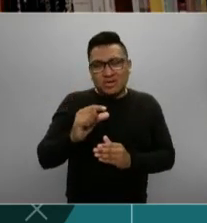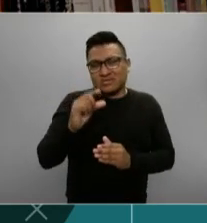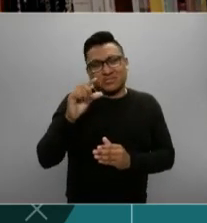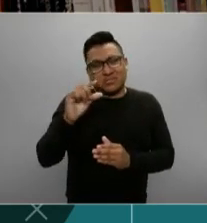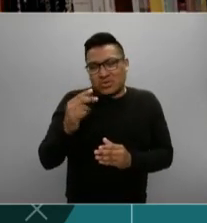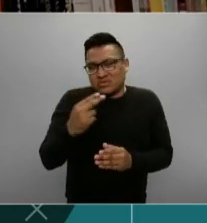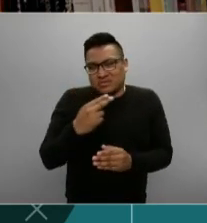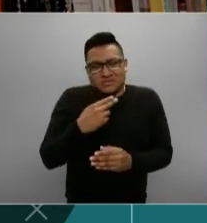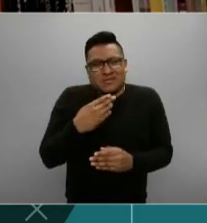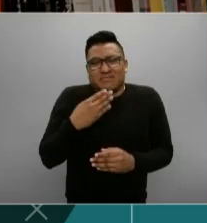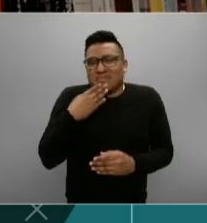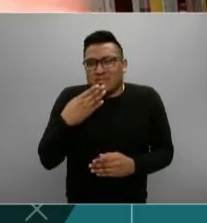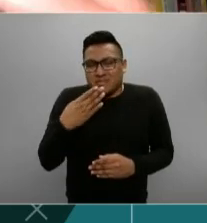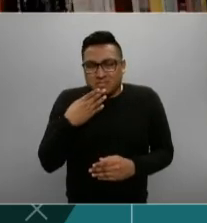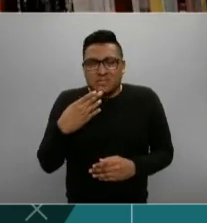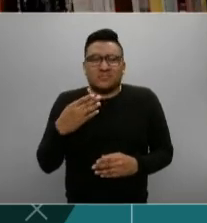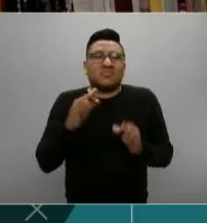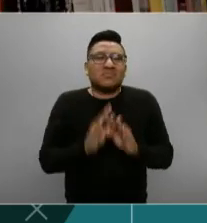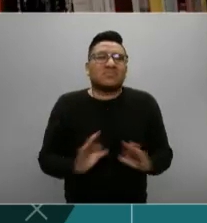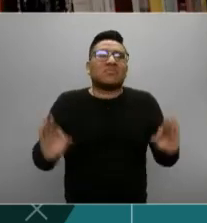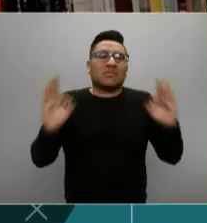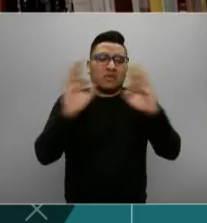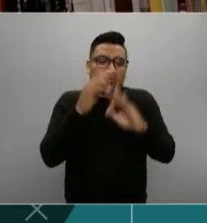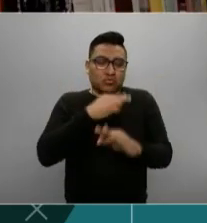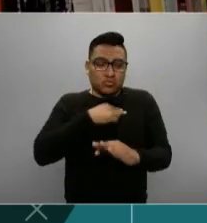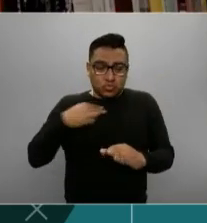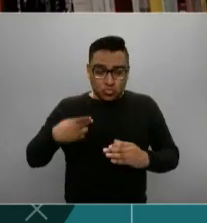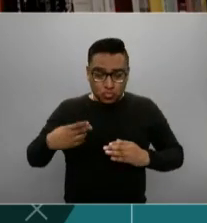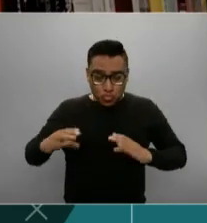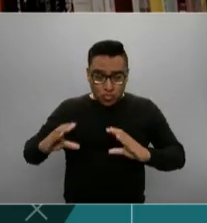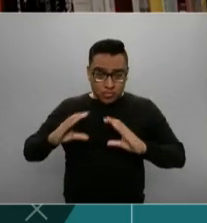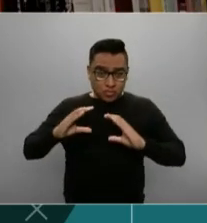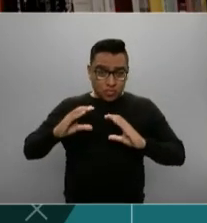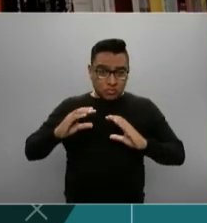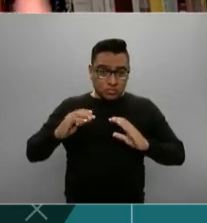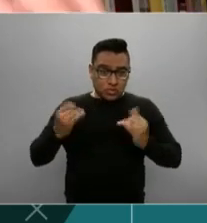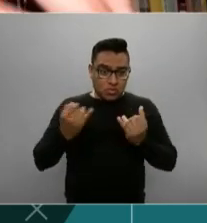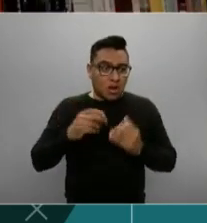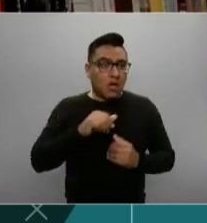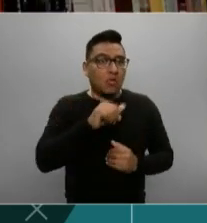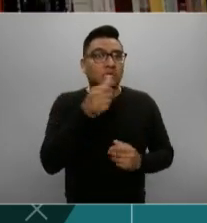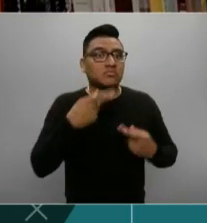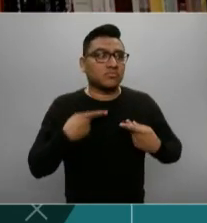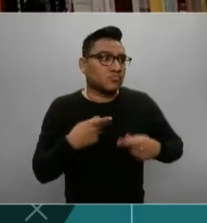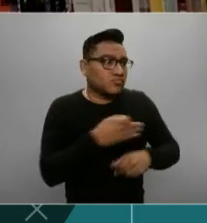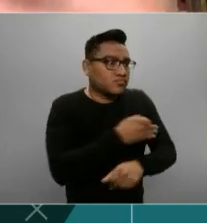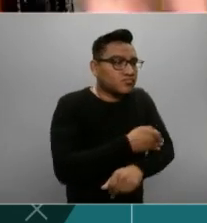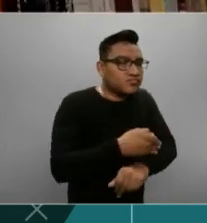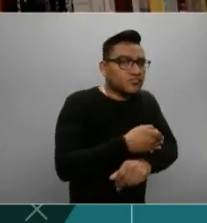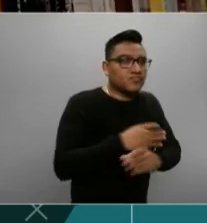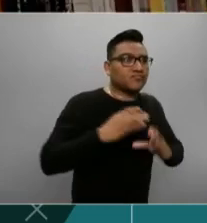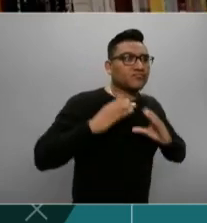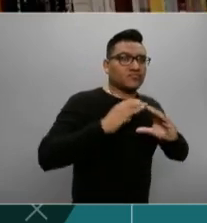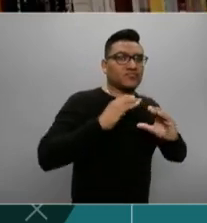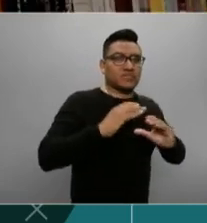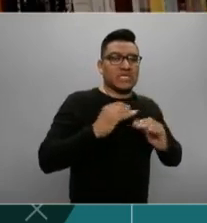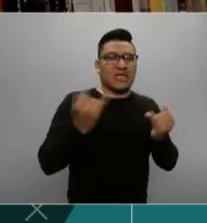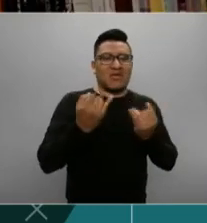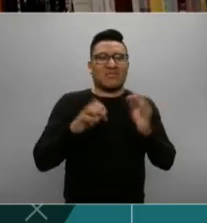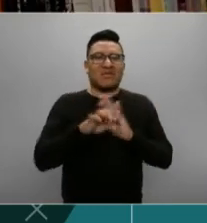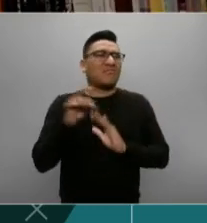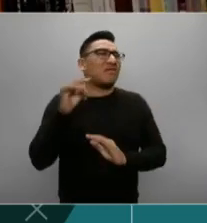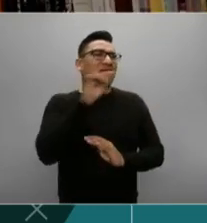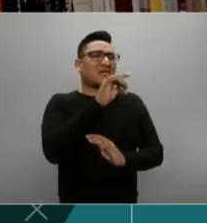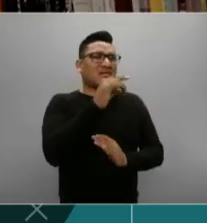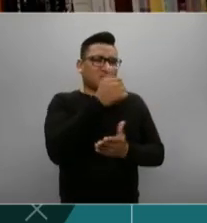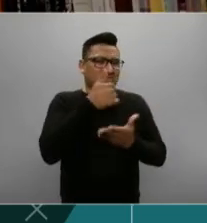cuidarse ustedes están cuidando a sus seres queridos. Claro. Muchos de los contagios que ha habido, por ejemplo, en Nueva York, parte